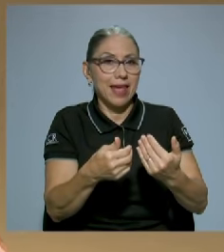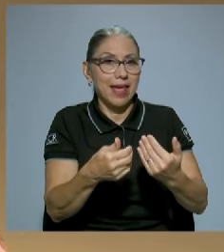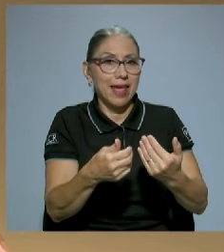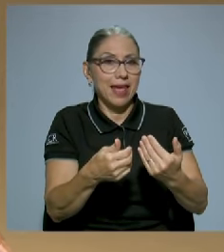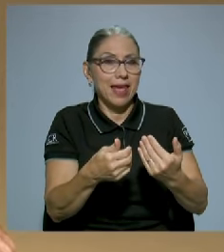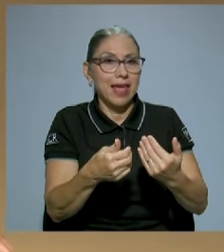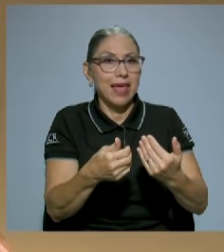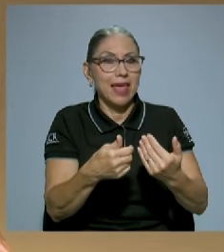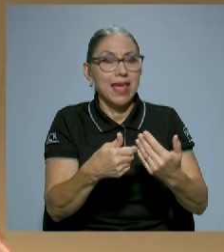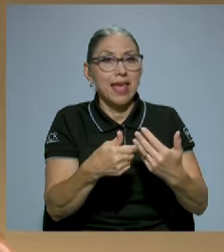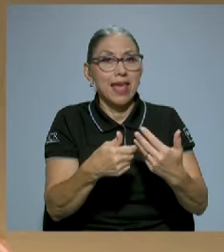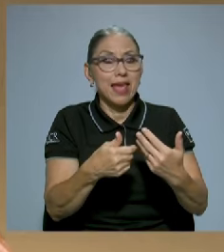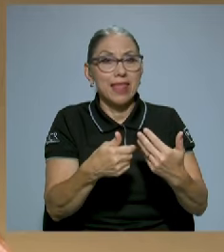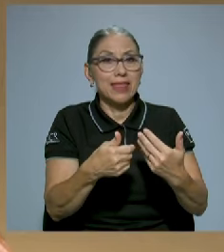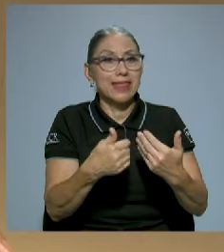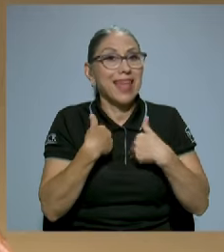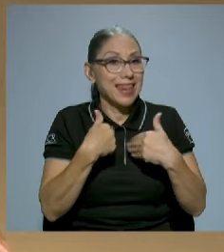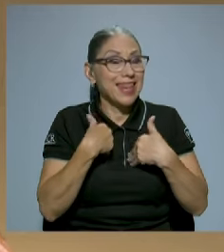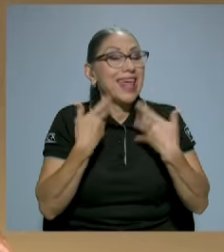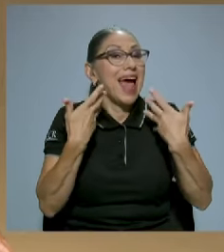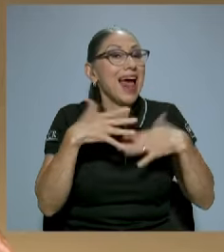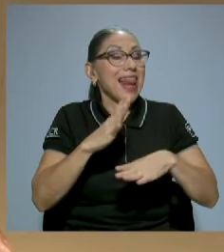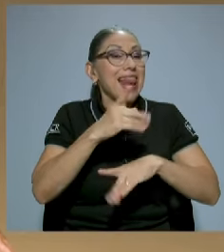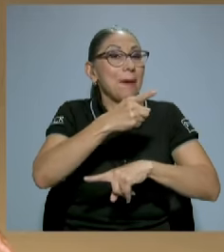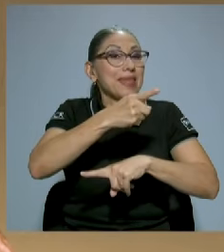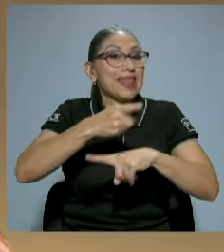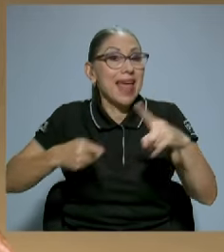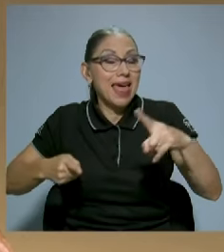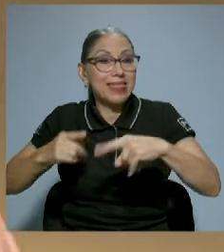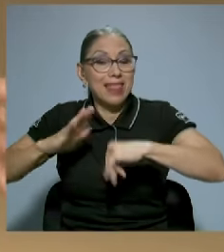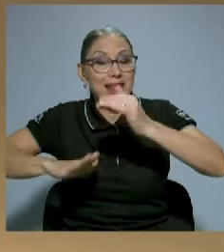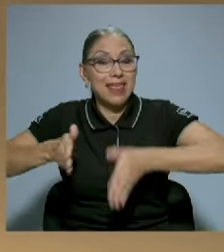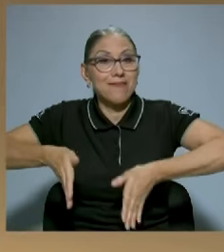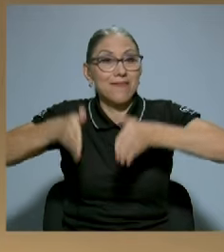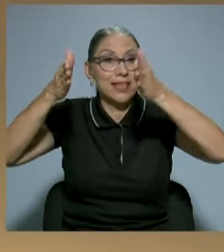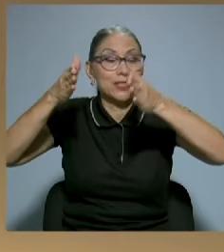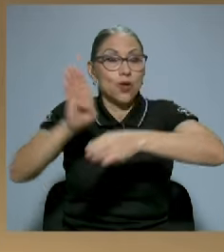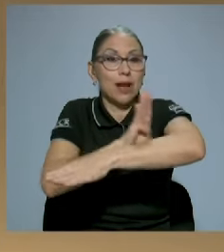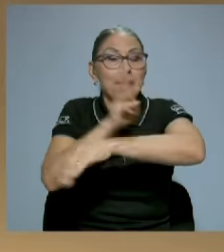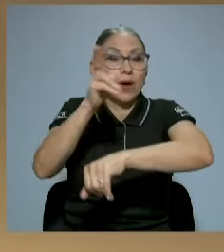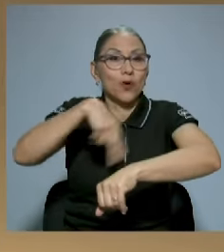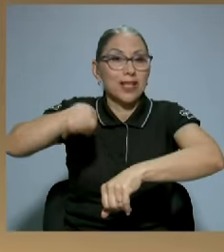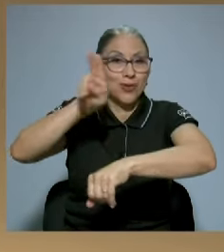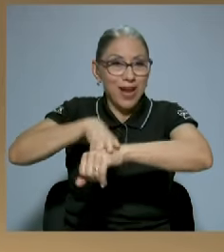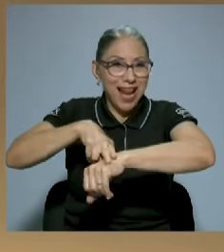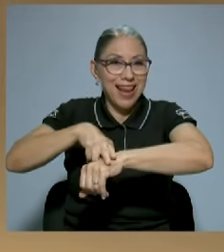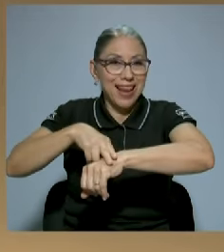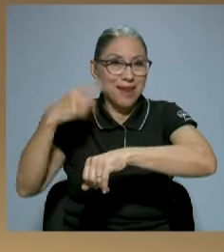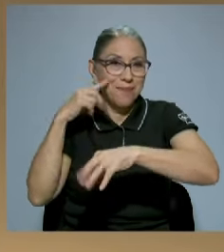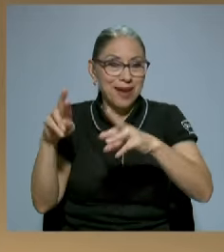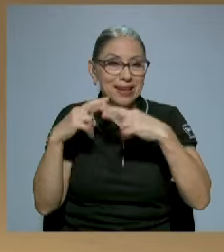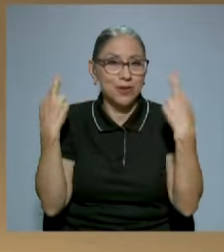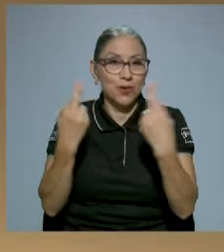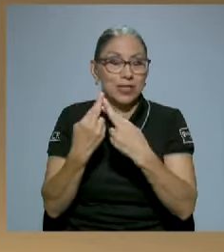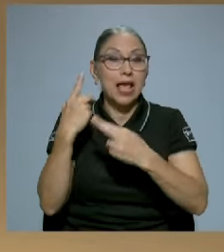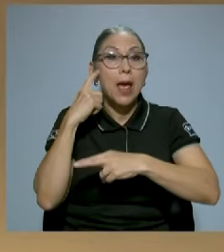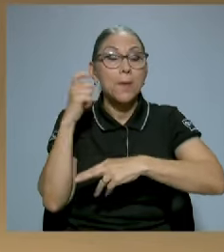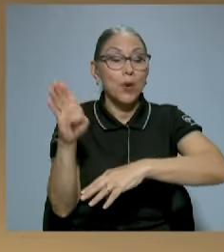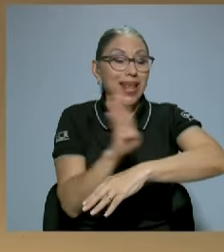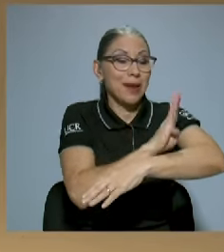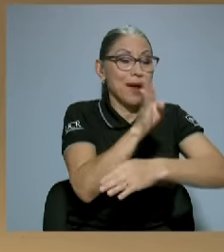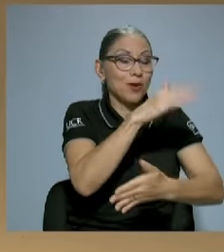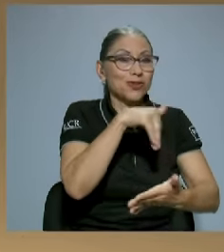mitad del edificio del Banco Nacional y porque el Banco Central nace del